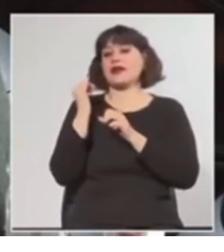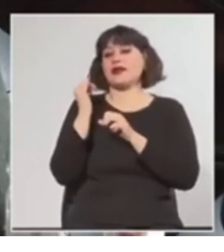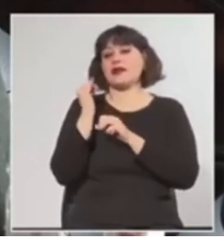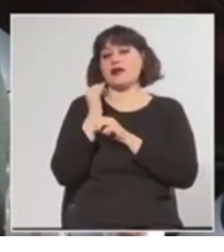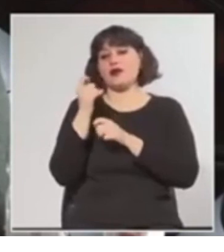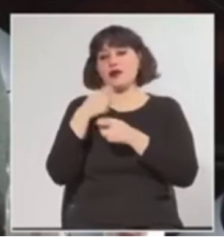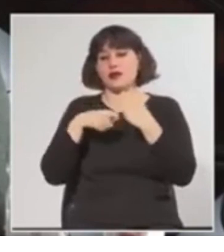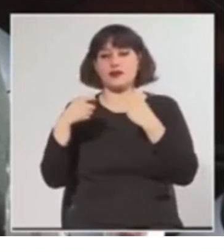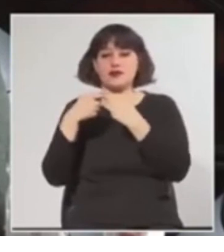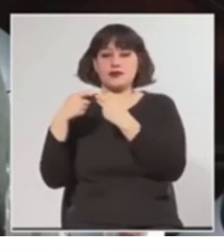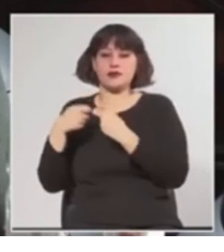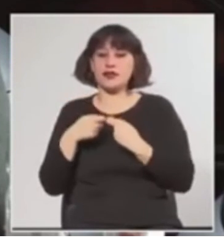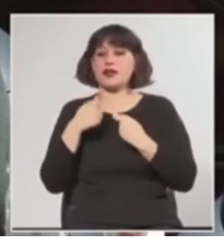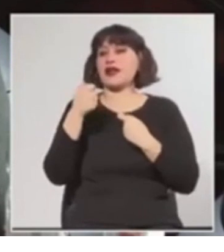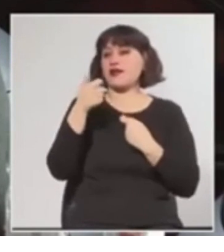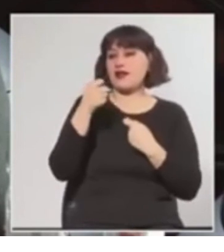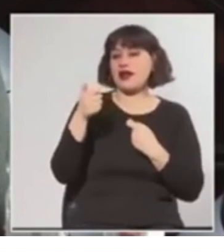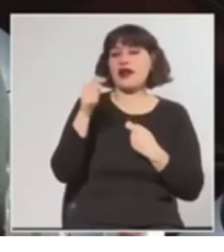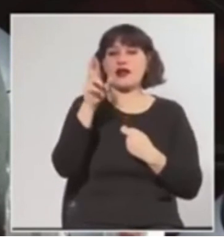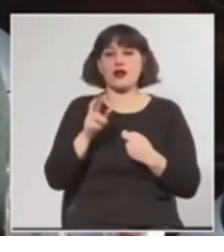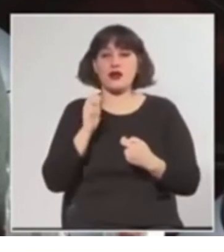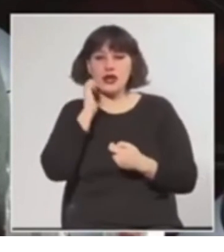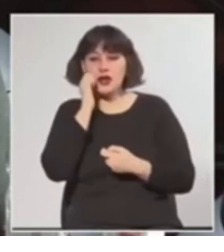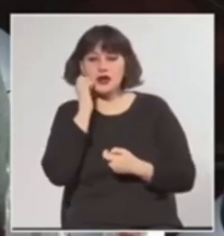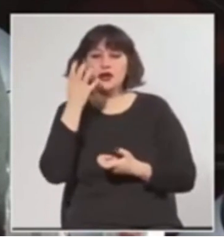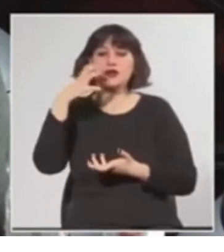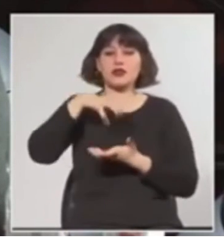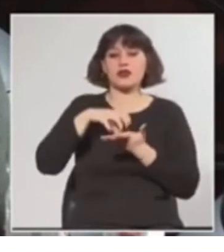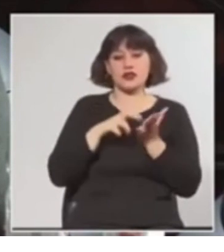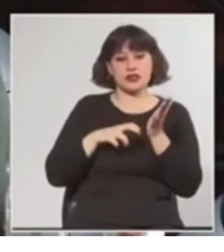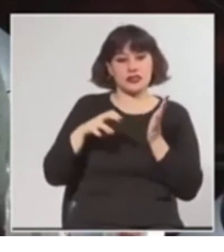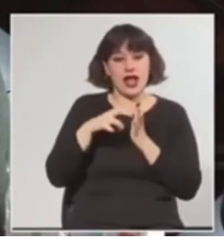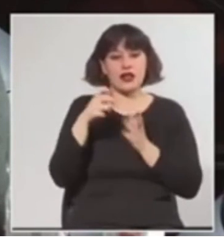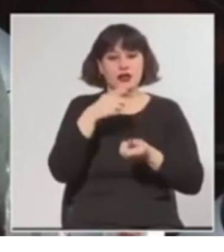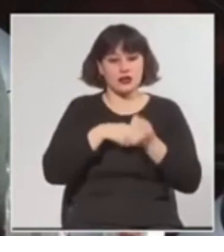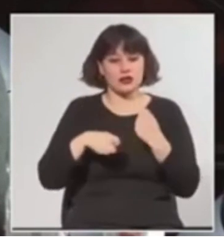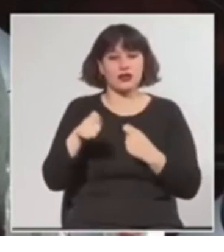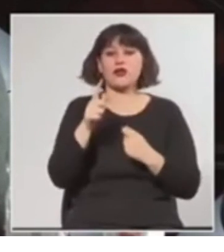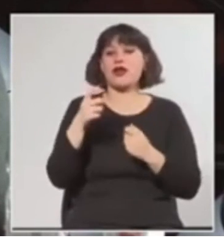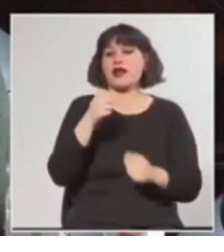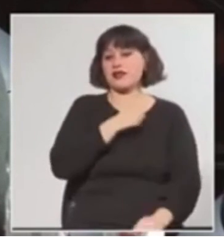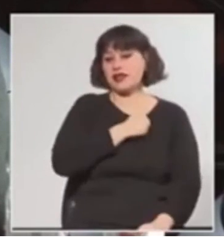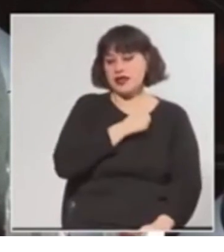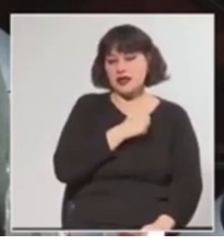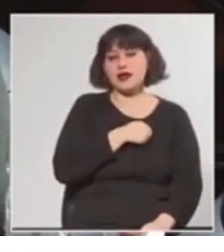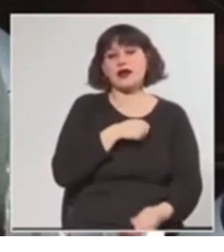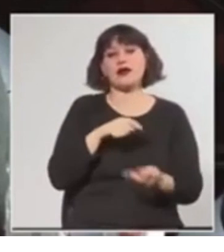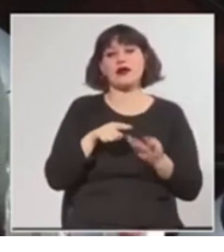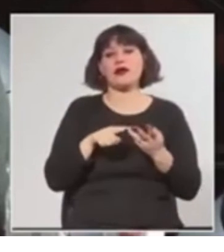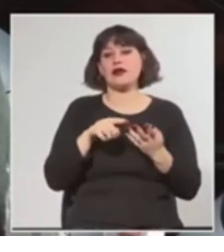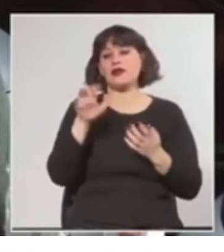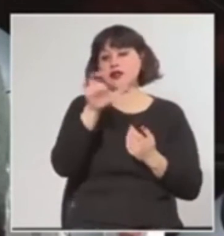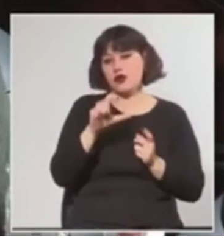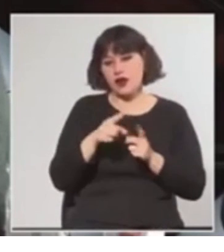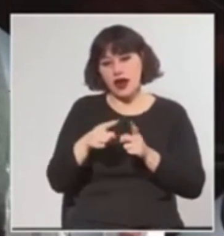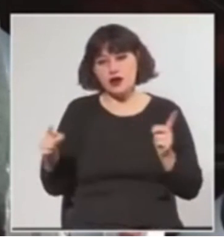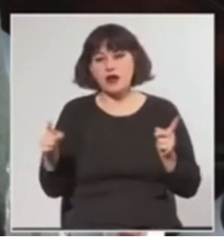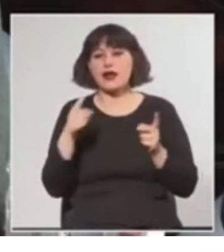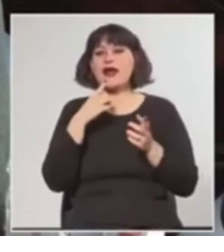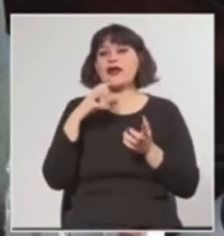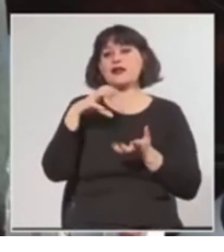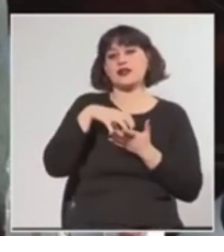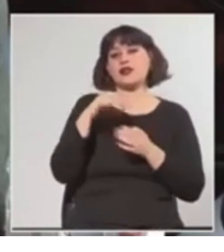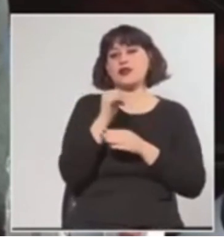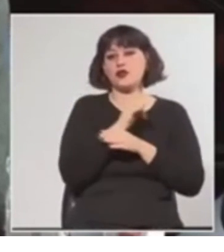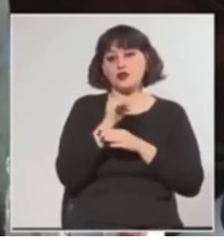a la Asociación Comercial Industrial de Rivera, al Centro Comercial Industrial de Salto, al Centro Comercial Industrial de Artigas, al Centro Comercial Industrial de Cerro Largo y al Centro Comercial